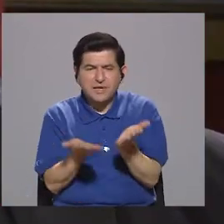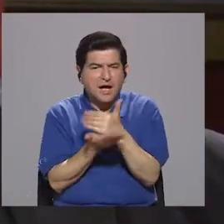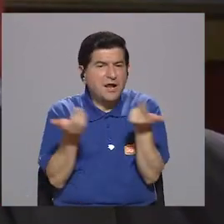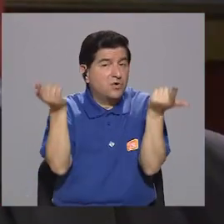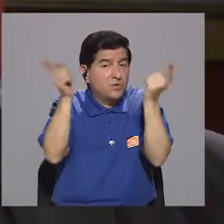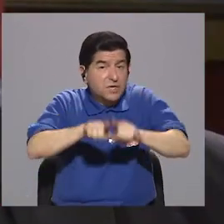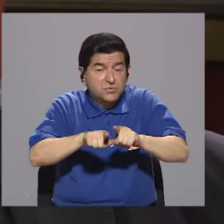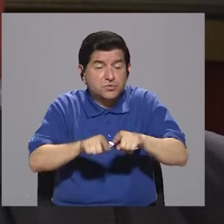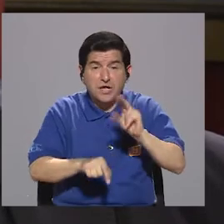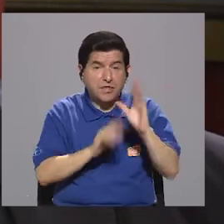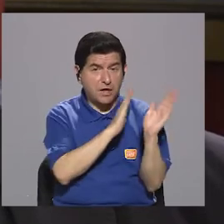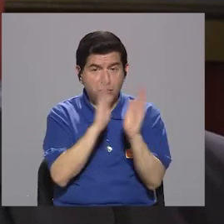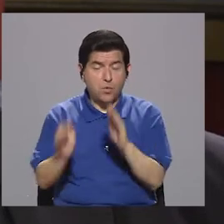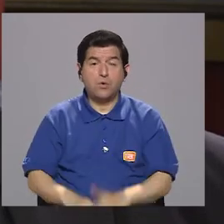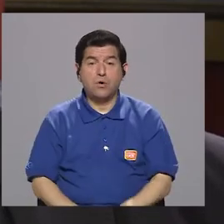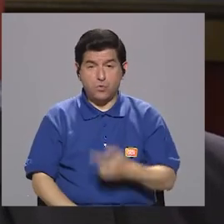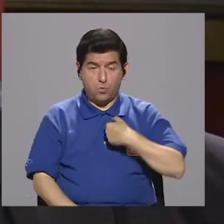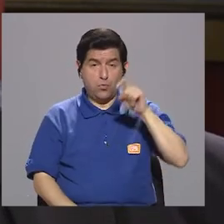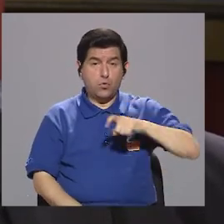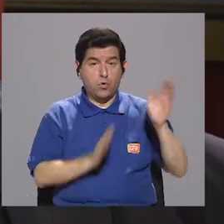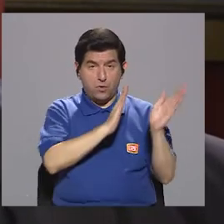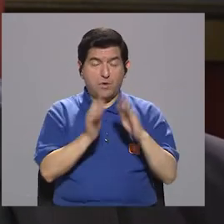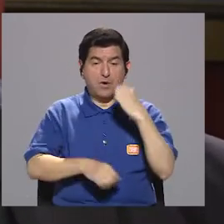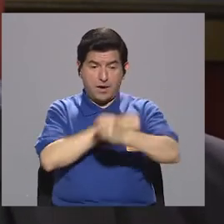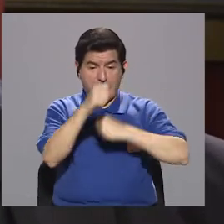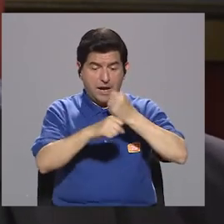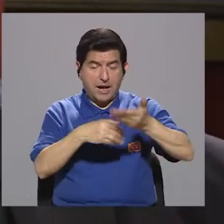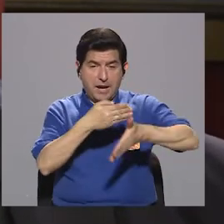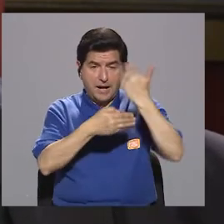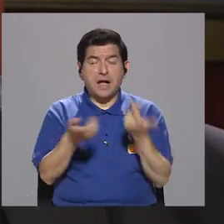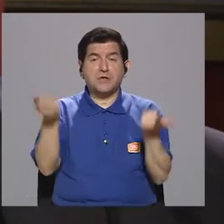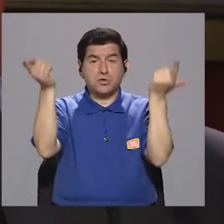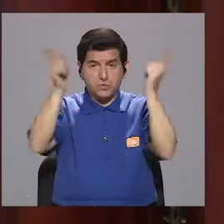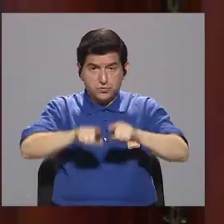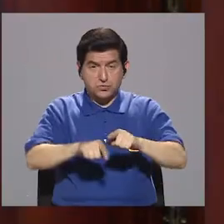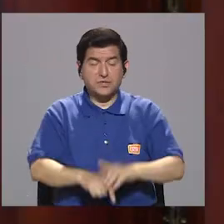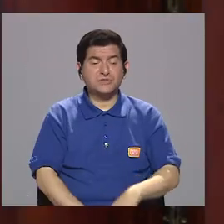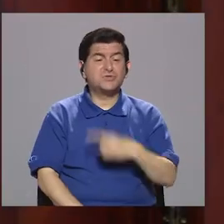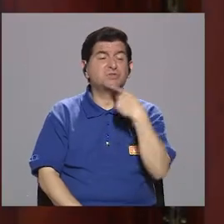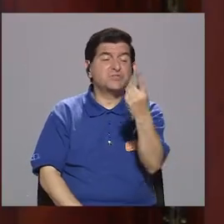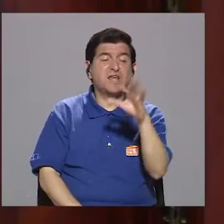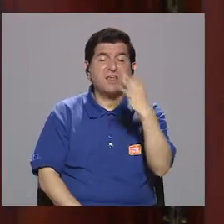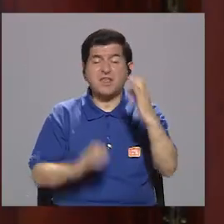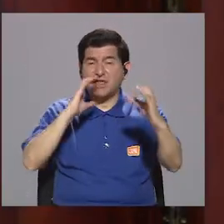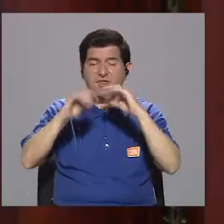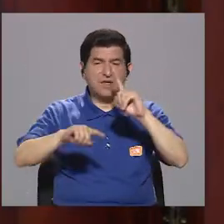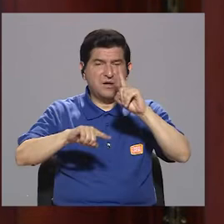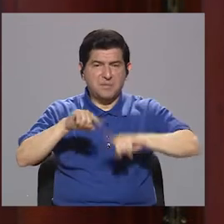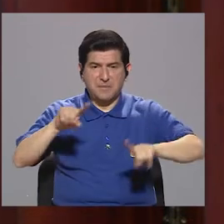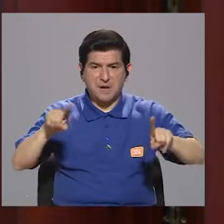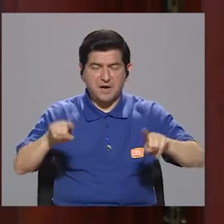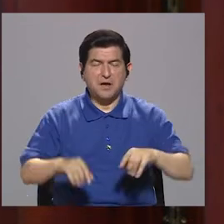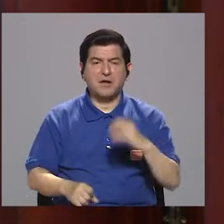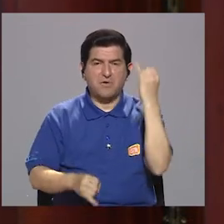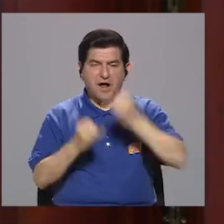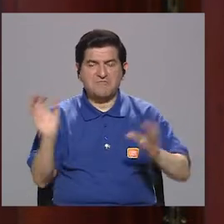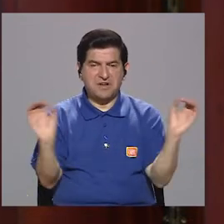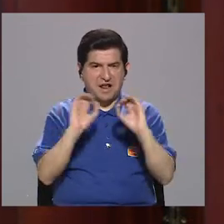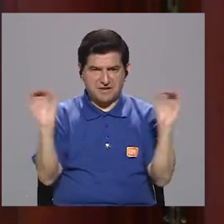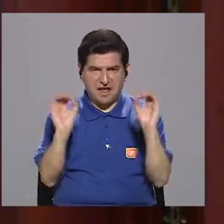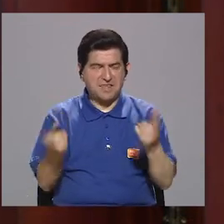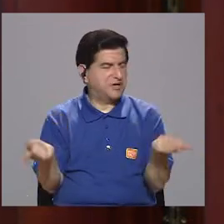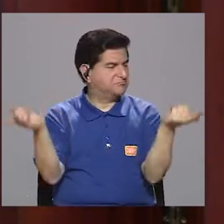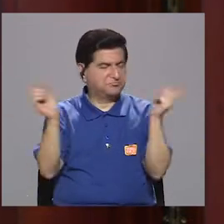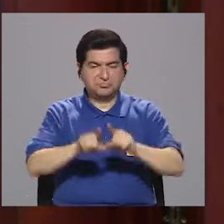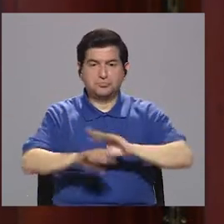inesperado, don Johnny? Es que digo que hay que prepararse para eso porque el año pasado tuvimos un evento que se... Se anunció en medios. Al final no hubo ningún evento inesperado. Al